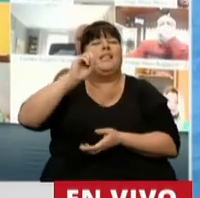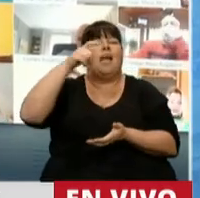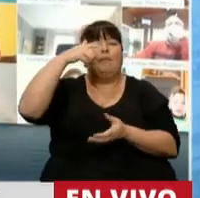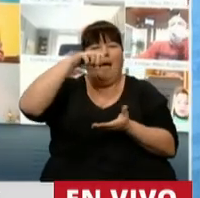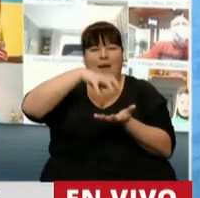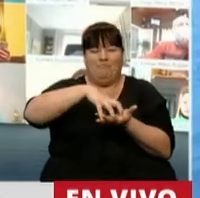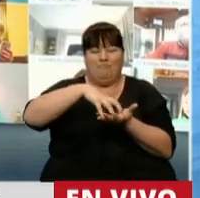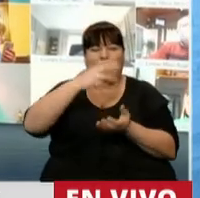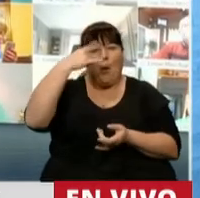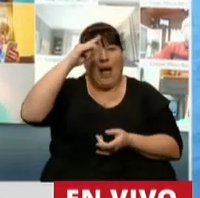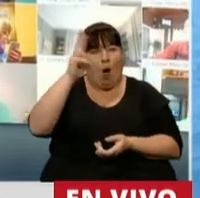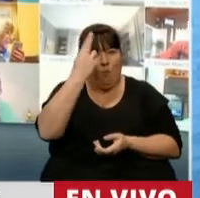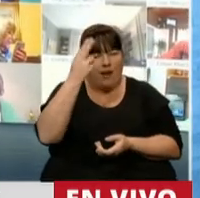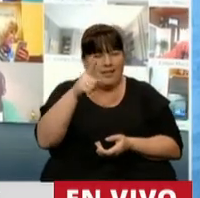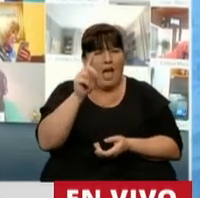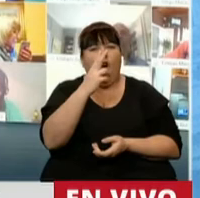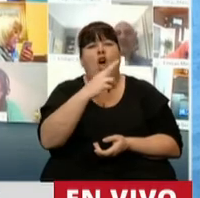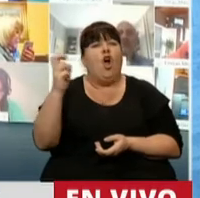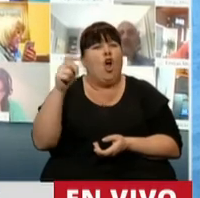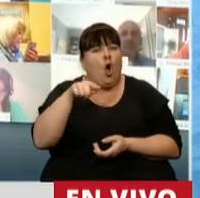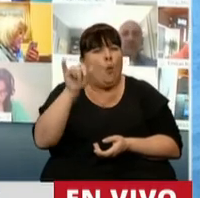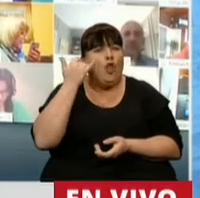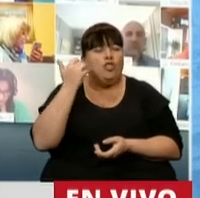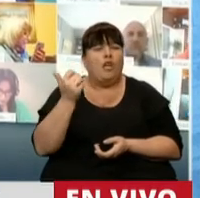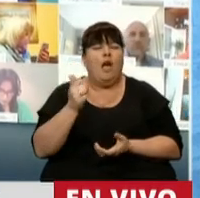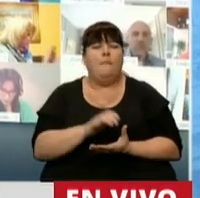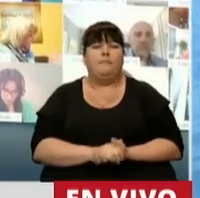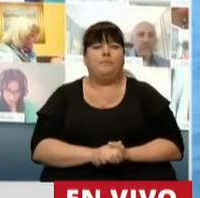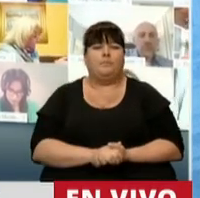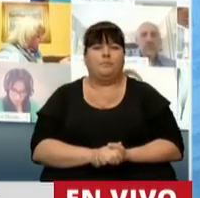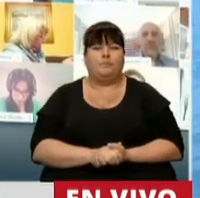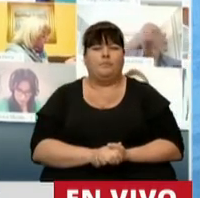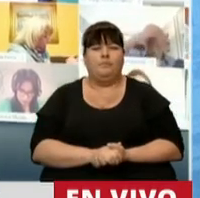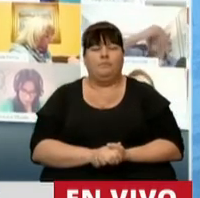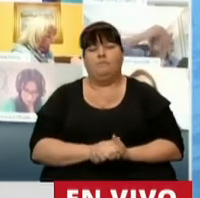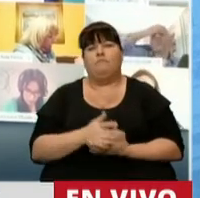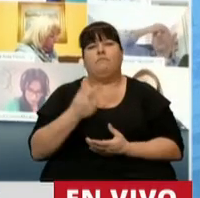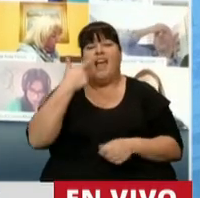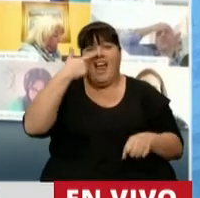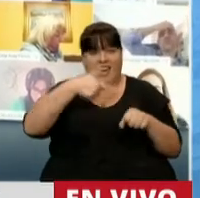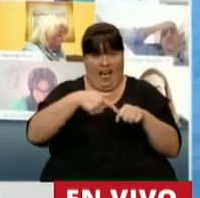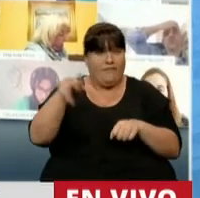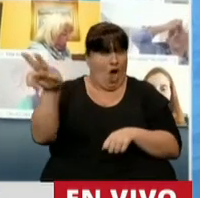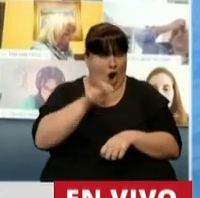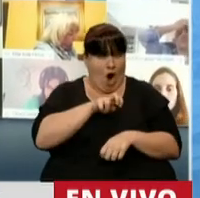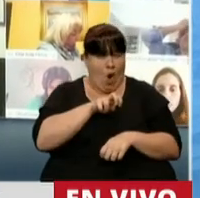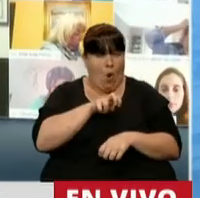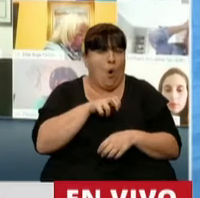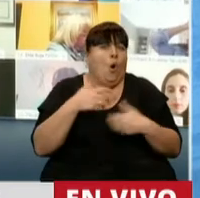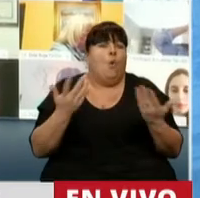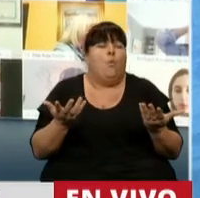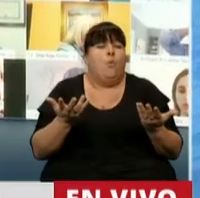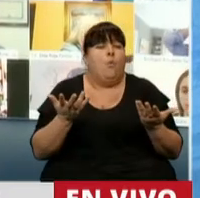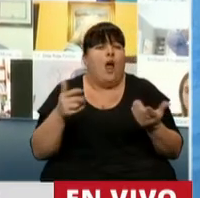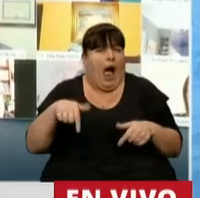Lo que han cobrado al cargar la nafta, bueno,